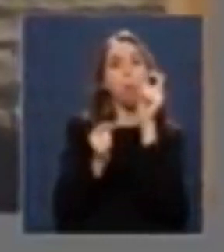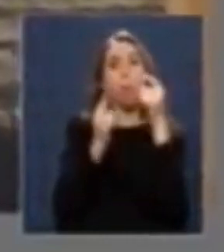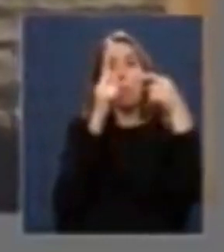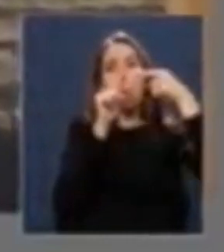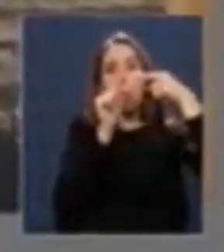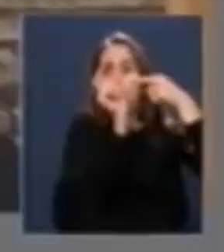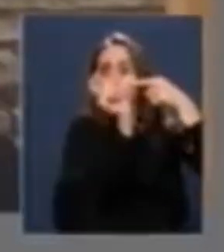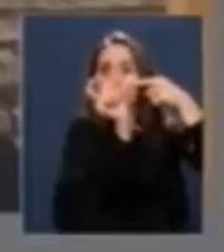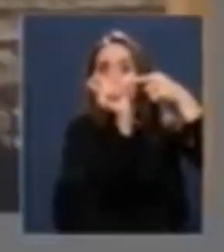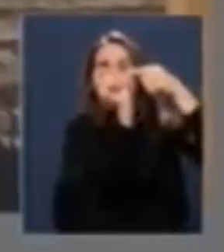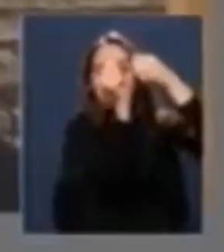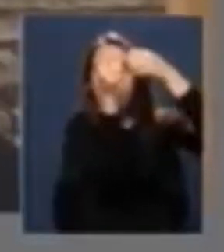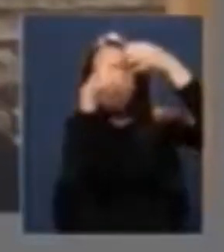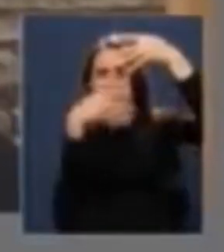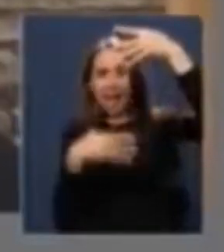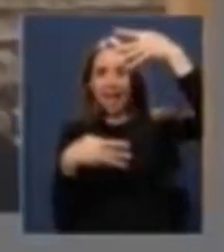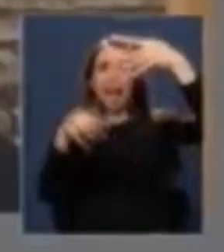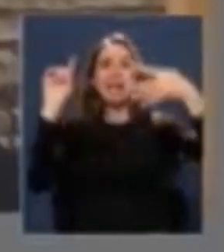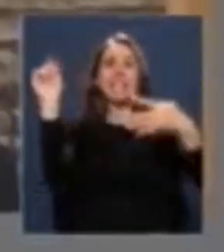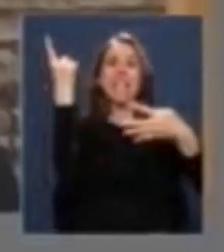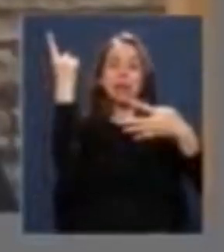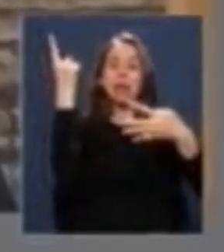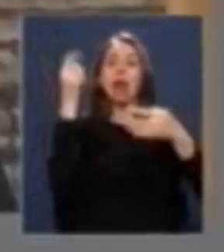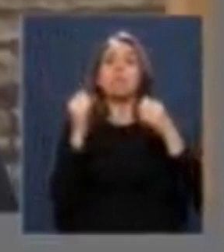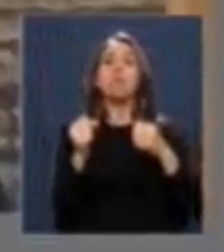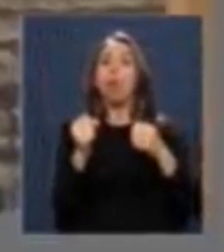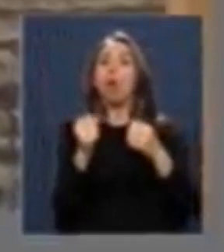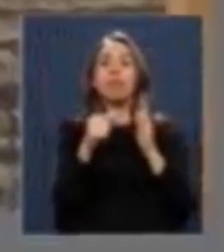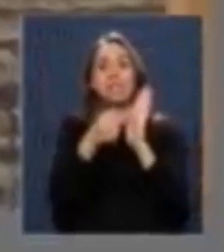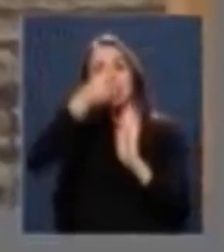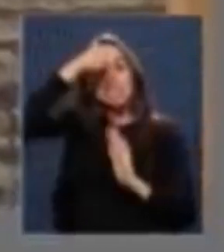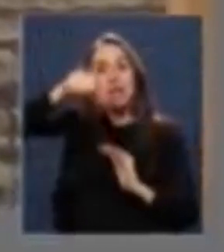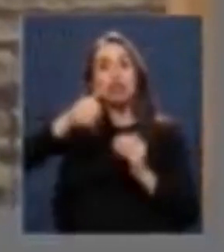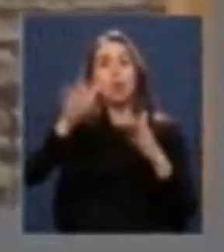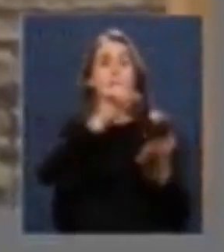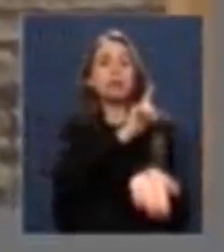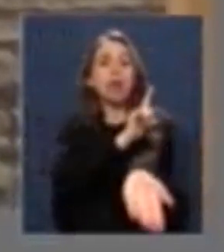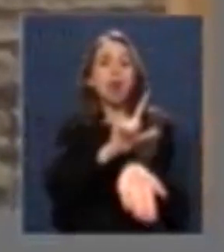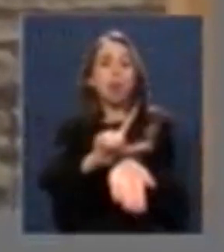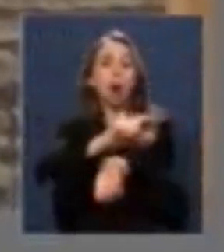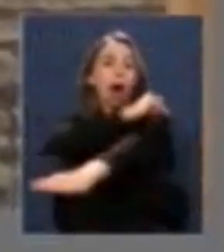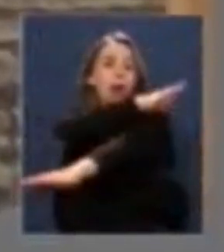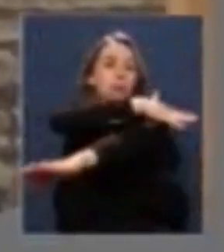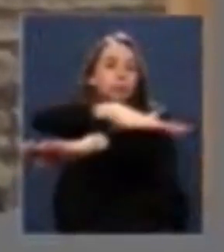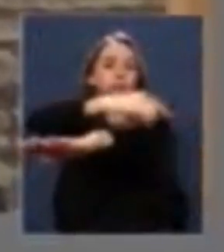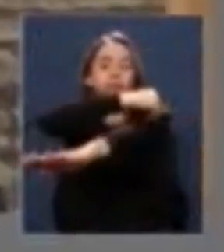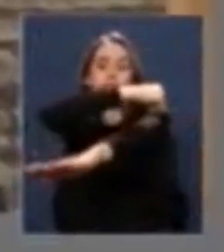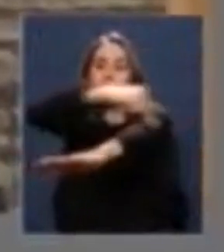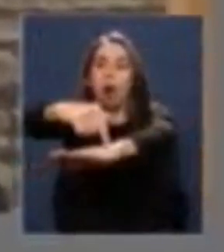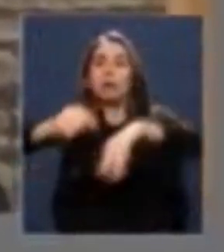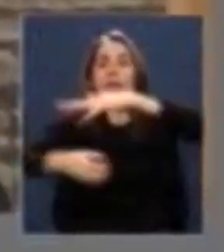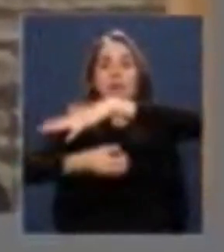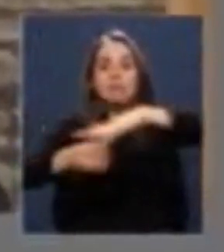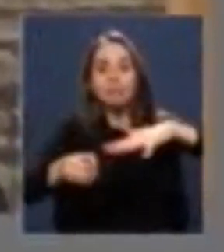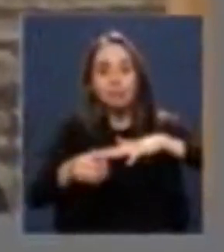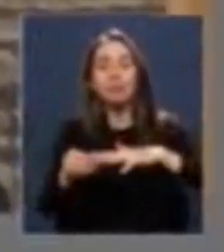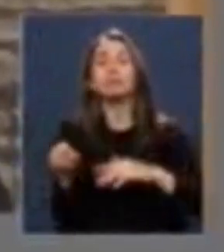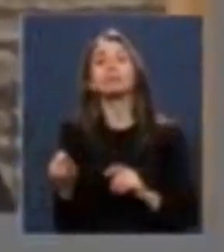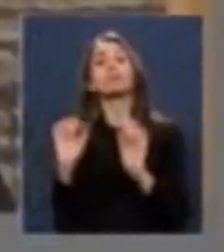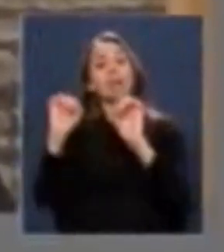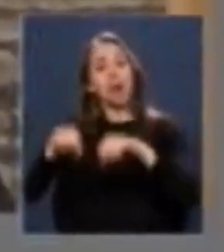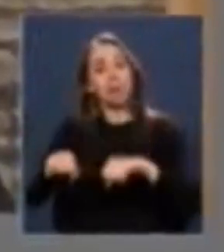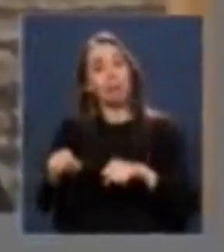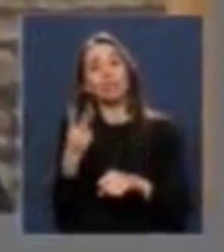en todo el país. Por todo lo anterior, pido el apoyo al texto del proyecto contenido en el segundo